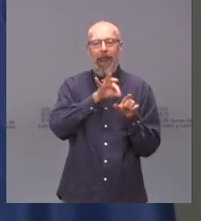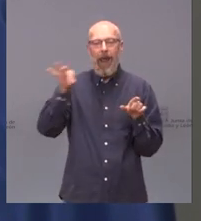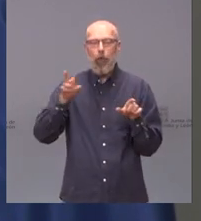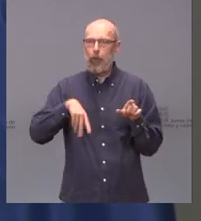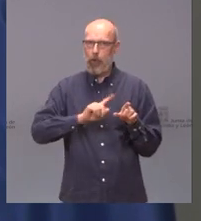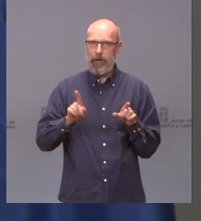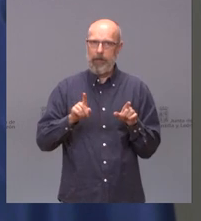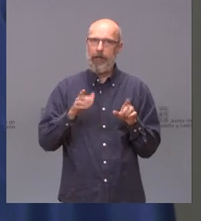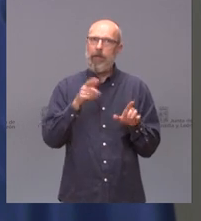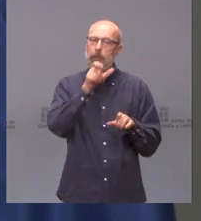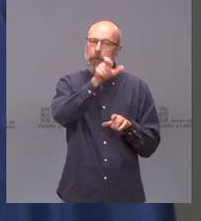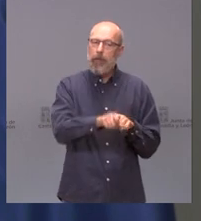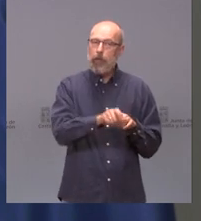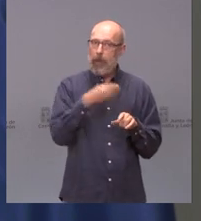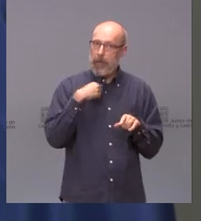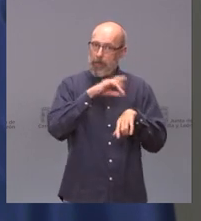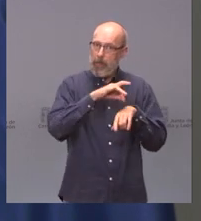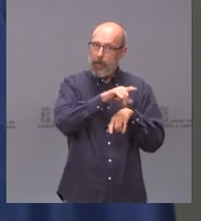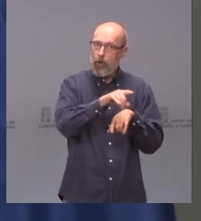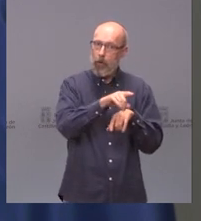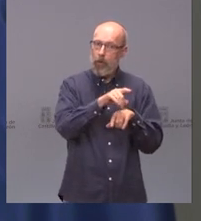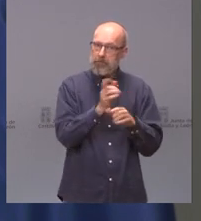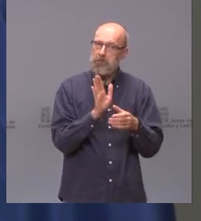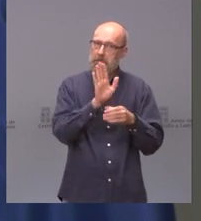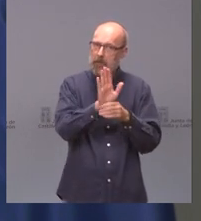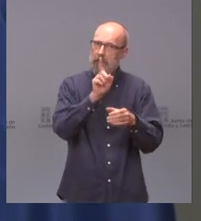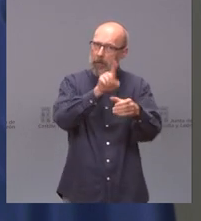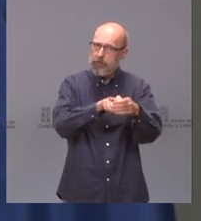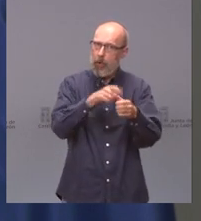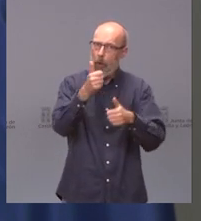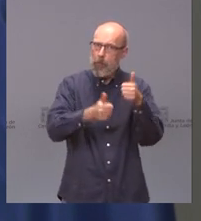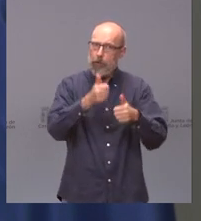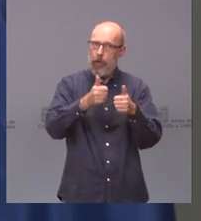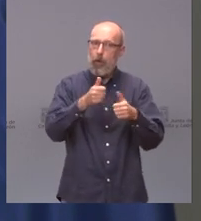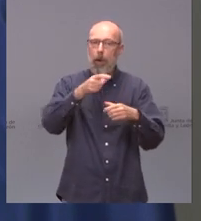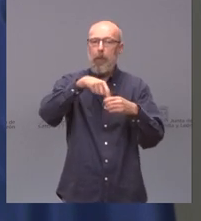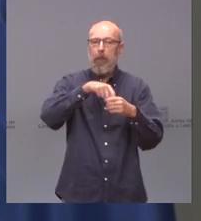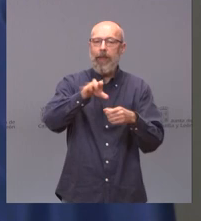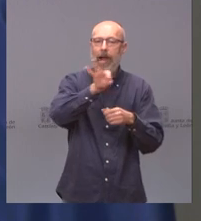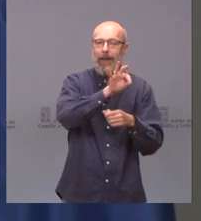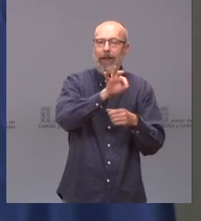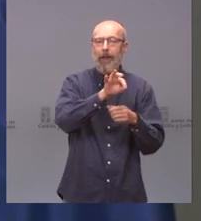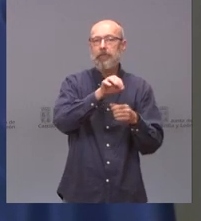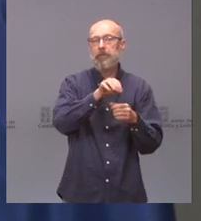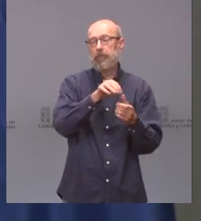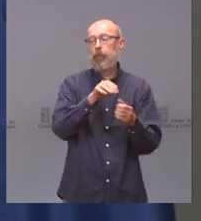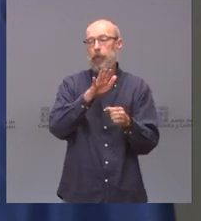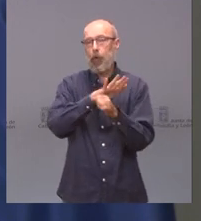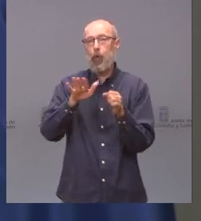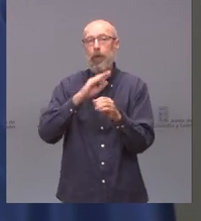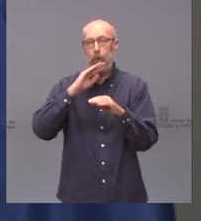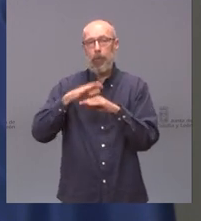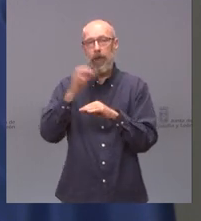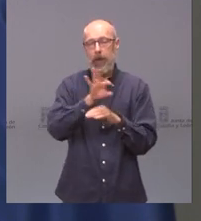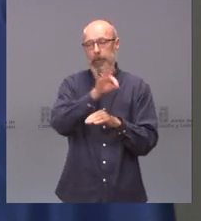señor que se ha presentado a una oposición ha cogido la plaza y se va a ocupar esa plaza es eso nos ha ocurrido en el caso de los neuropediatras